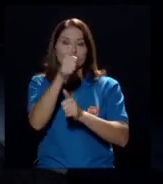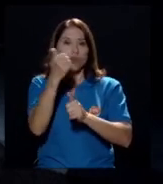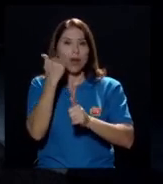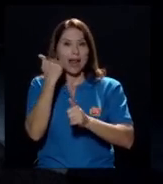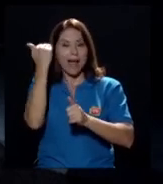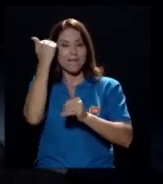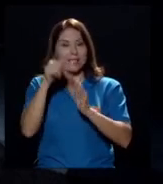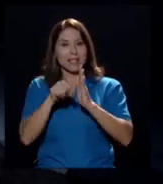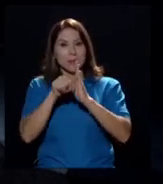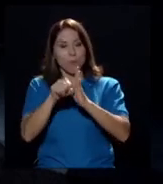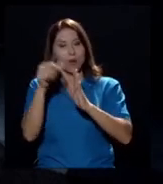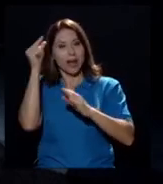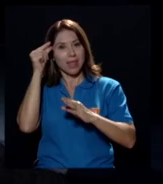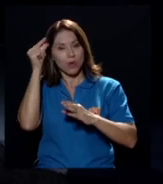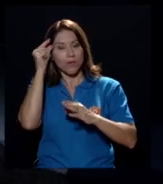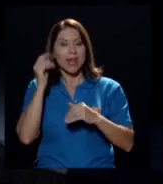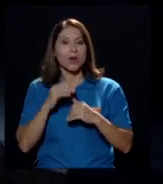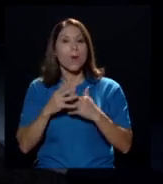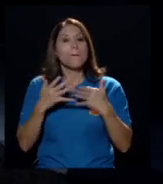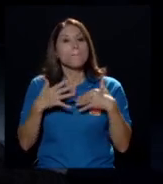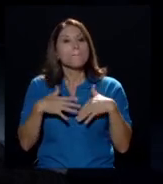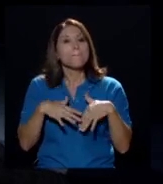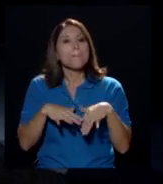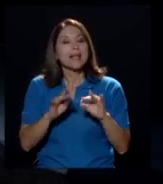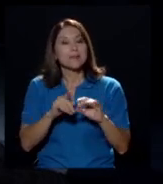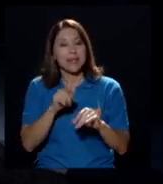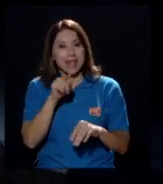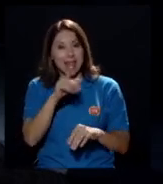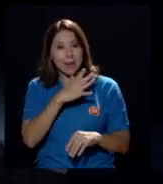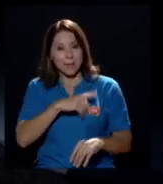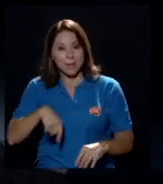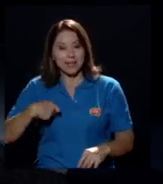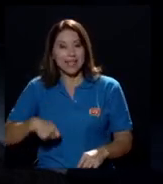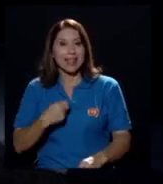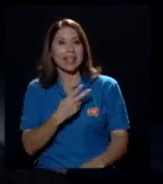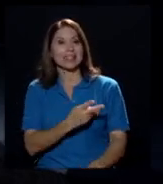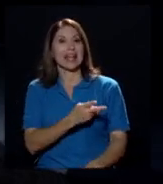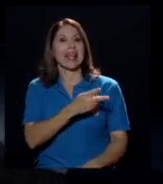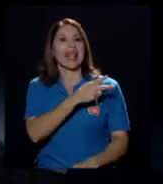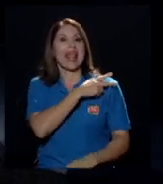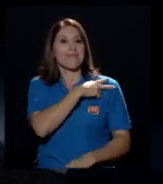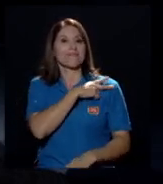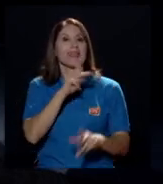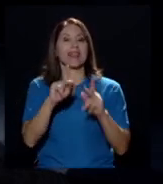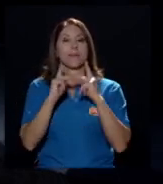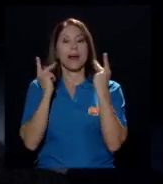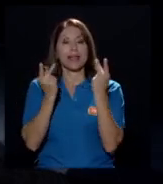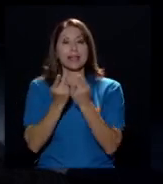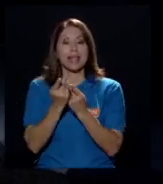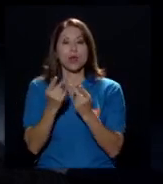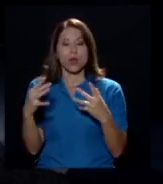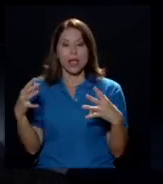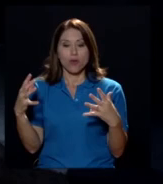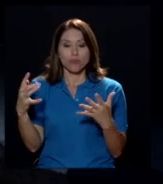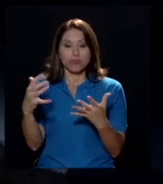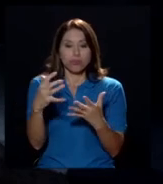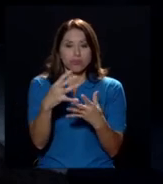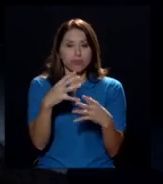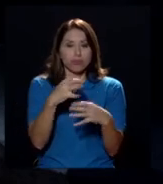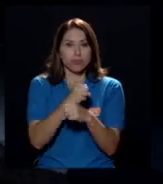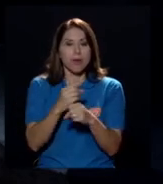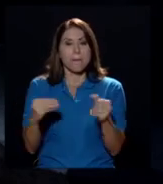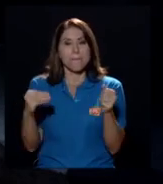es el jefe del partido que saca más votos en el Parlamento quien